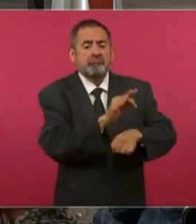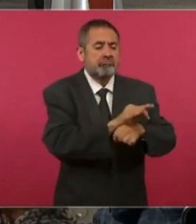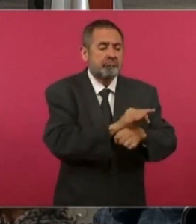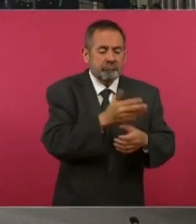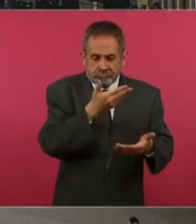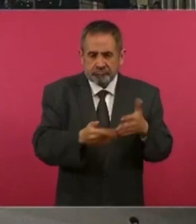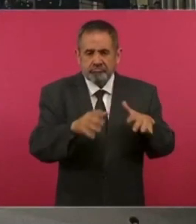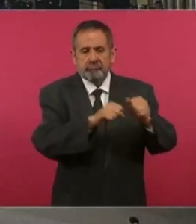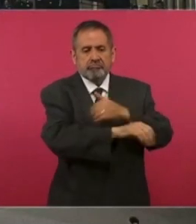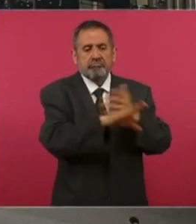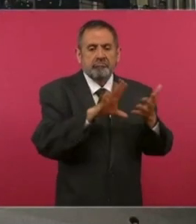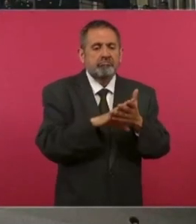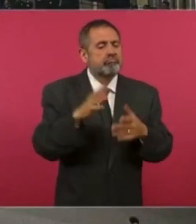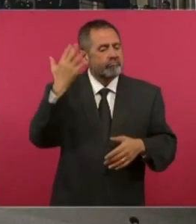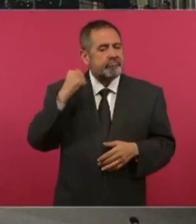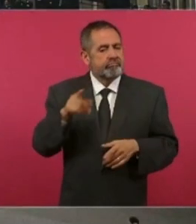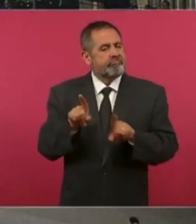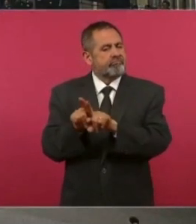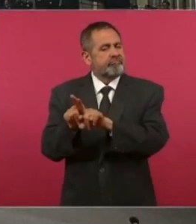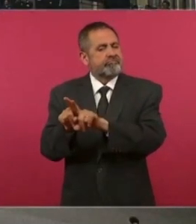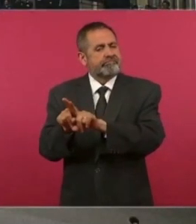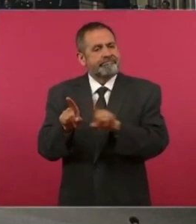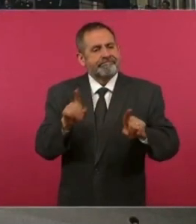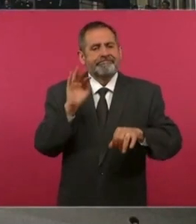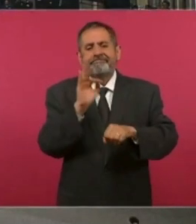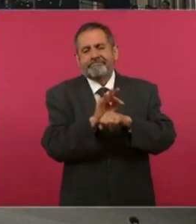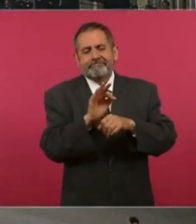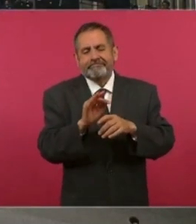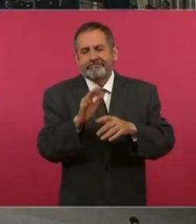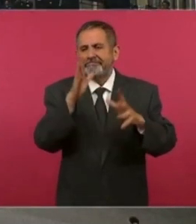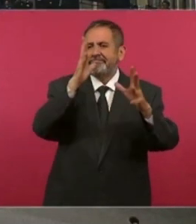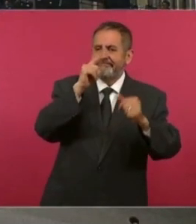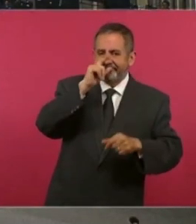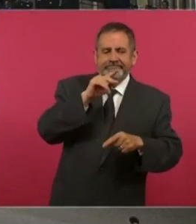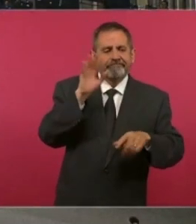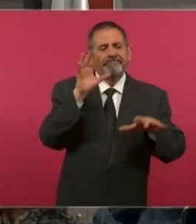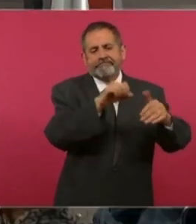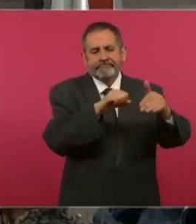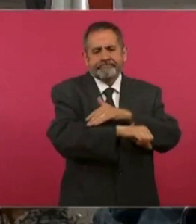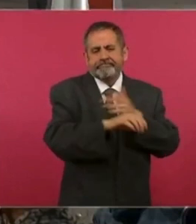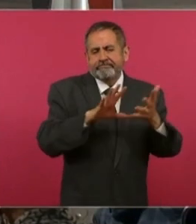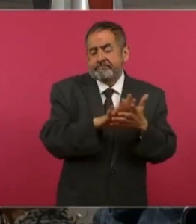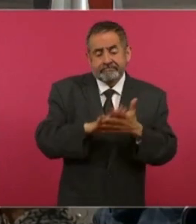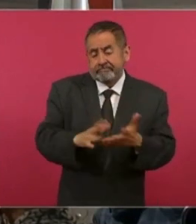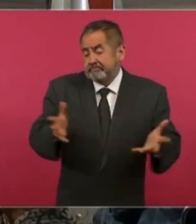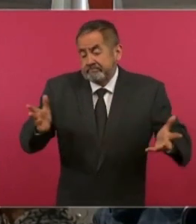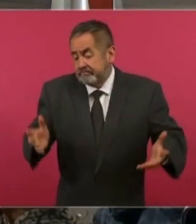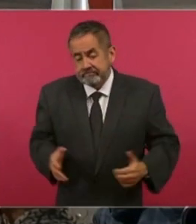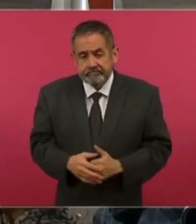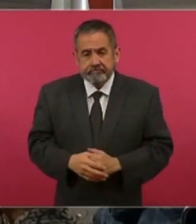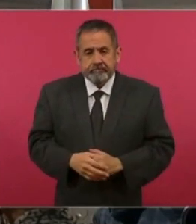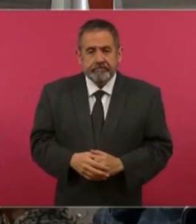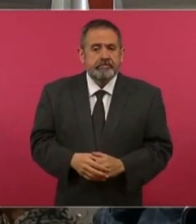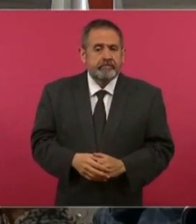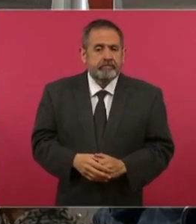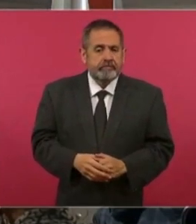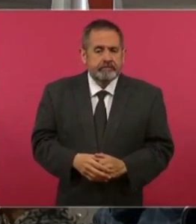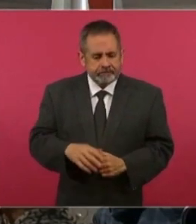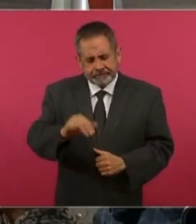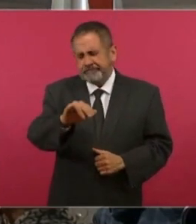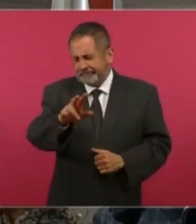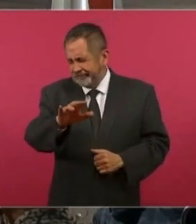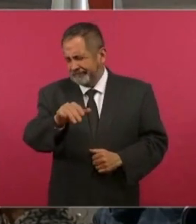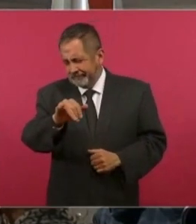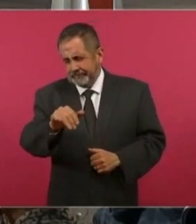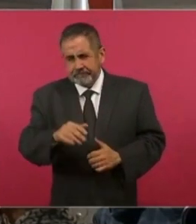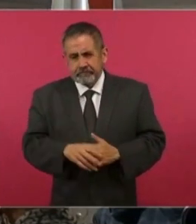un hombre muy cercano a él y que durante la pasada legislatura no se pudo realizar ningún proceso en su contra. Sí, ha tenido él…